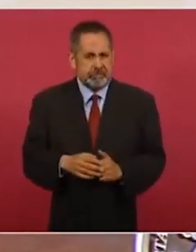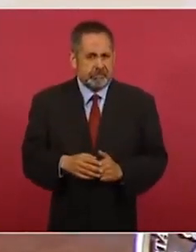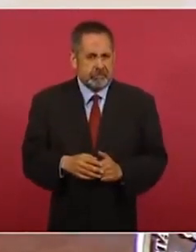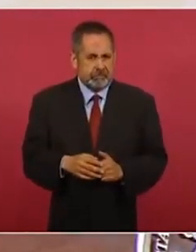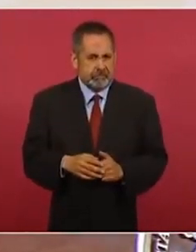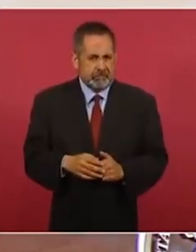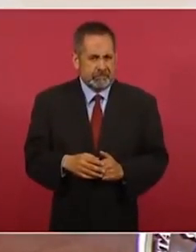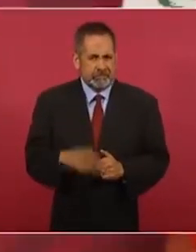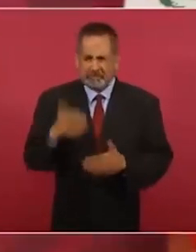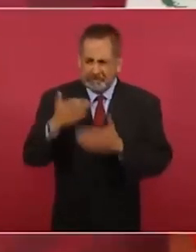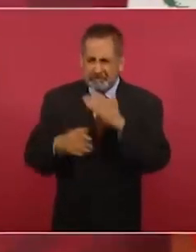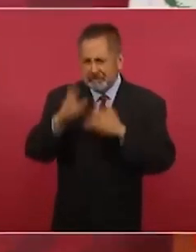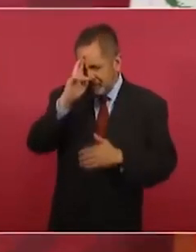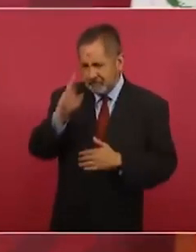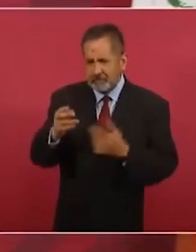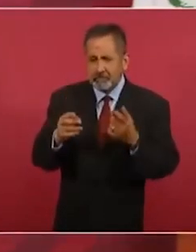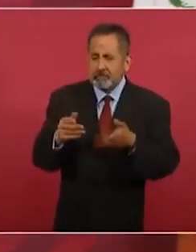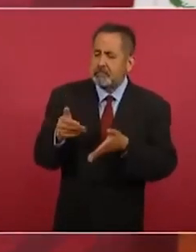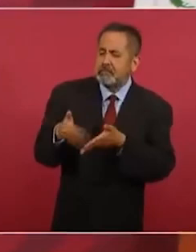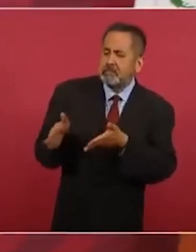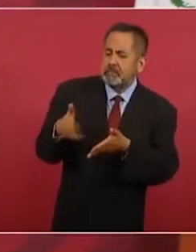adecuado, que era una falta de respeto